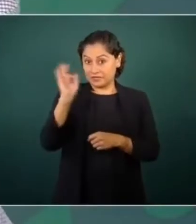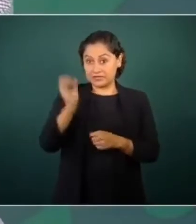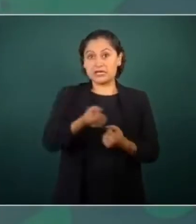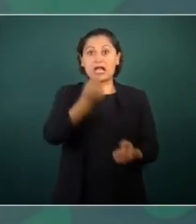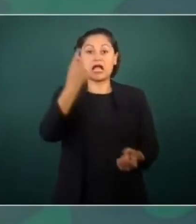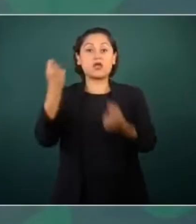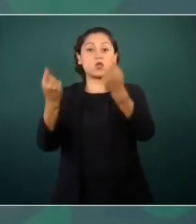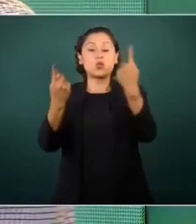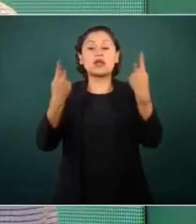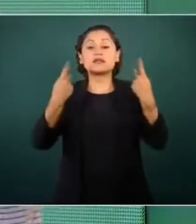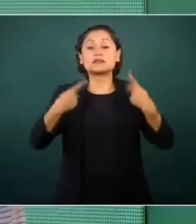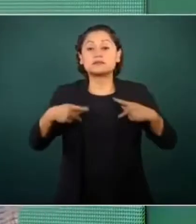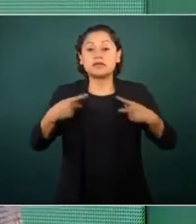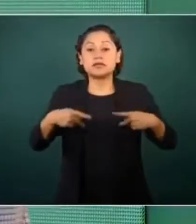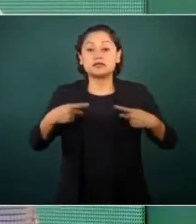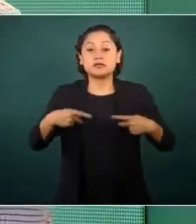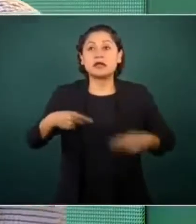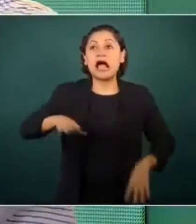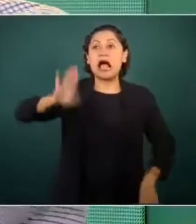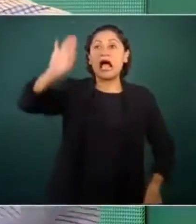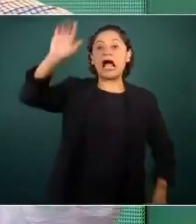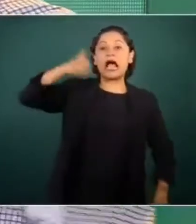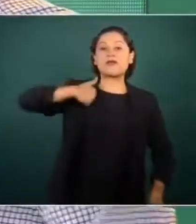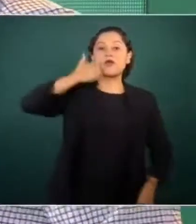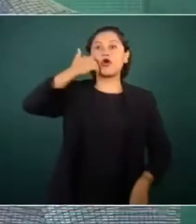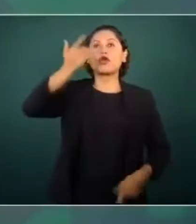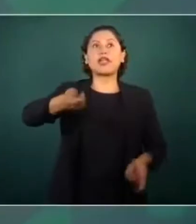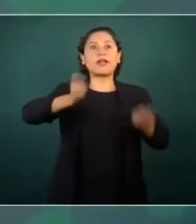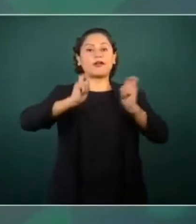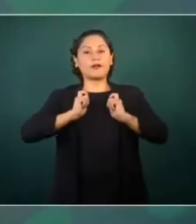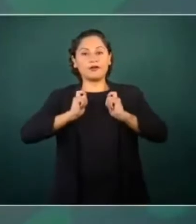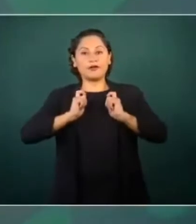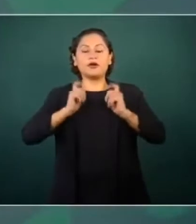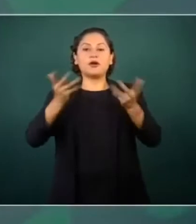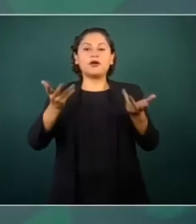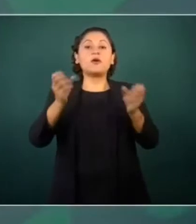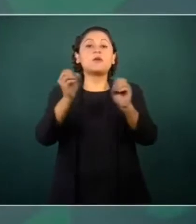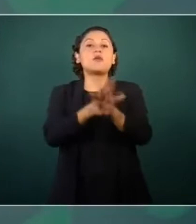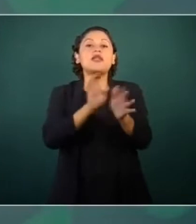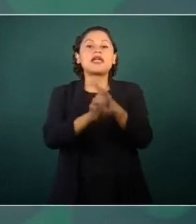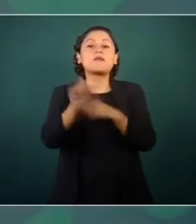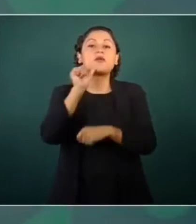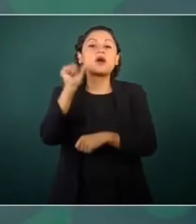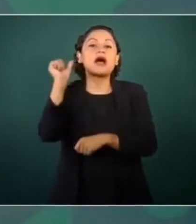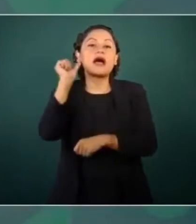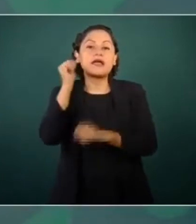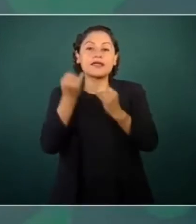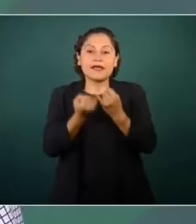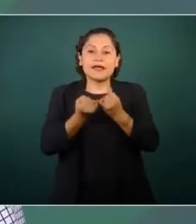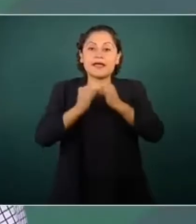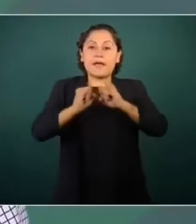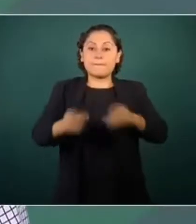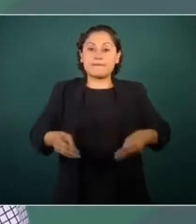ayer inauguramos el mercado, Catarino Garza, ahí hay